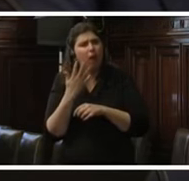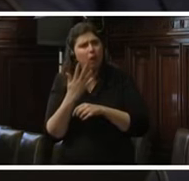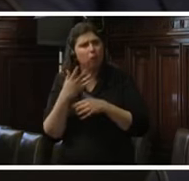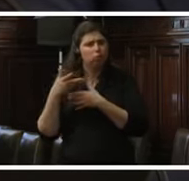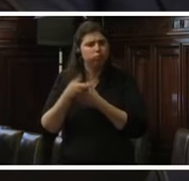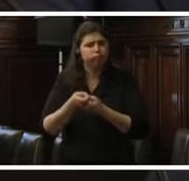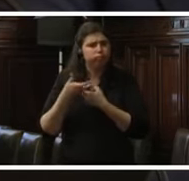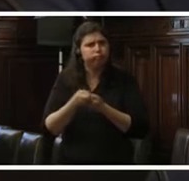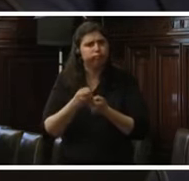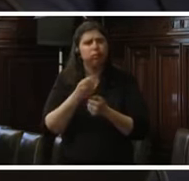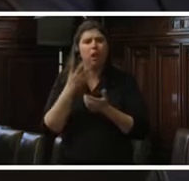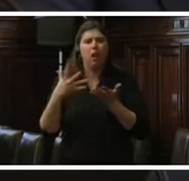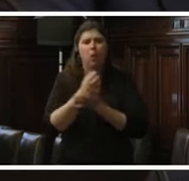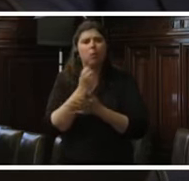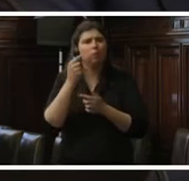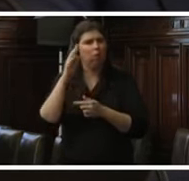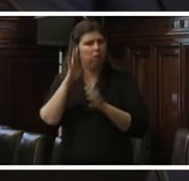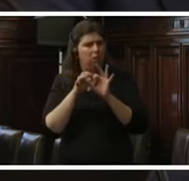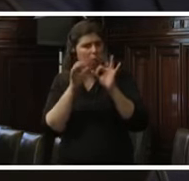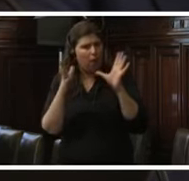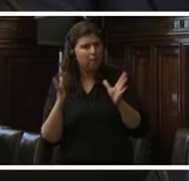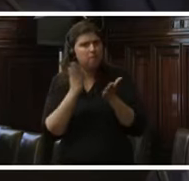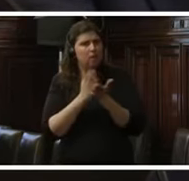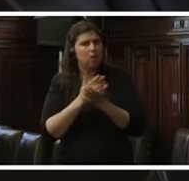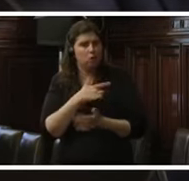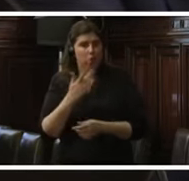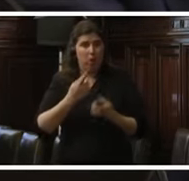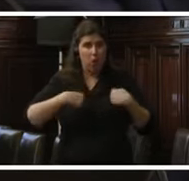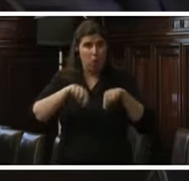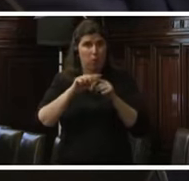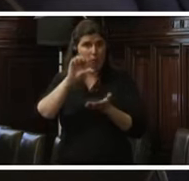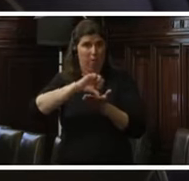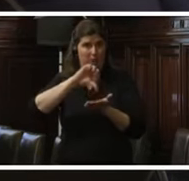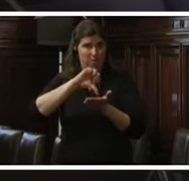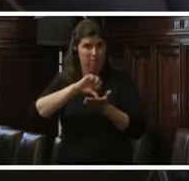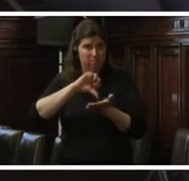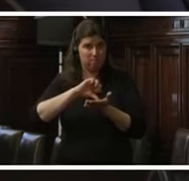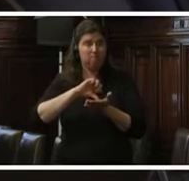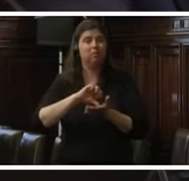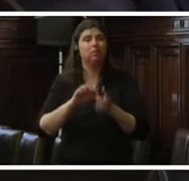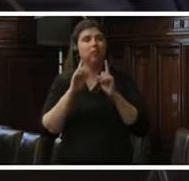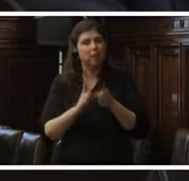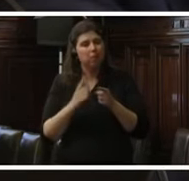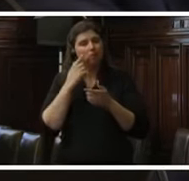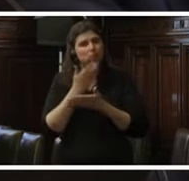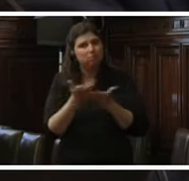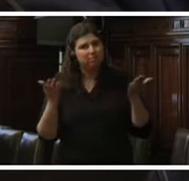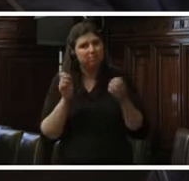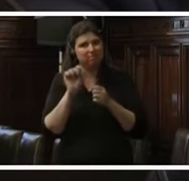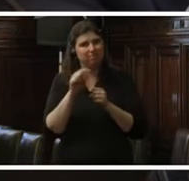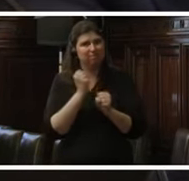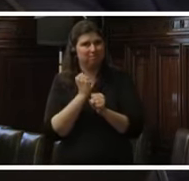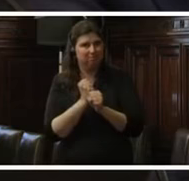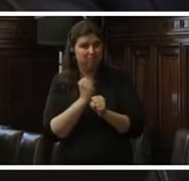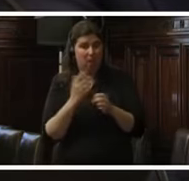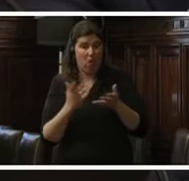recuperación de la democracia y defensa de los derechos humanos en nuestro país. Precisamente, una muestra de su labor son los casos